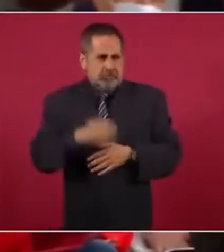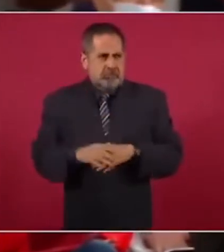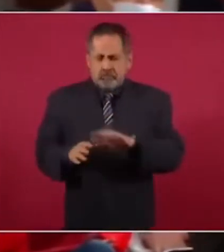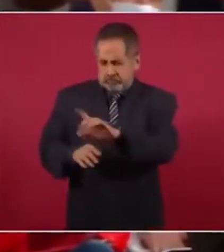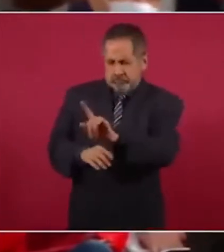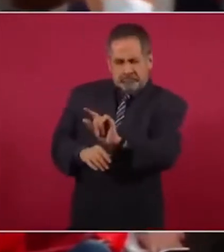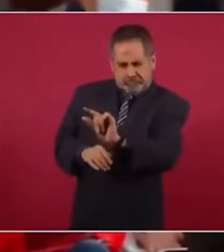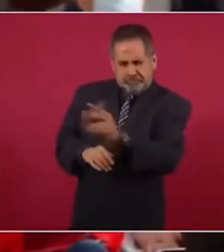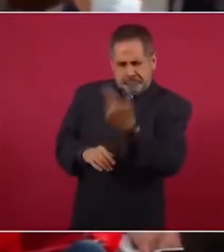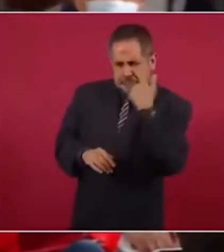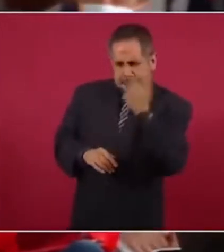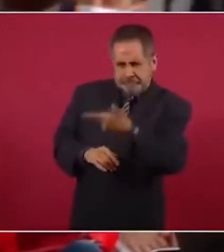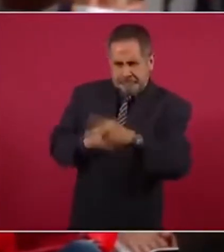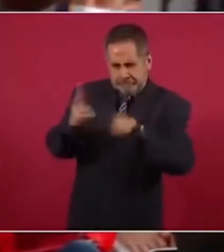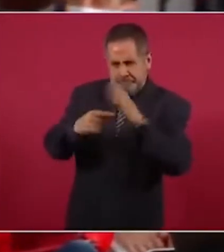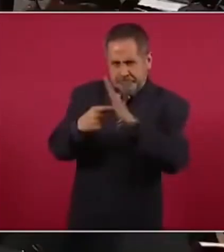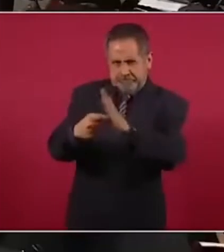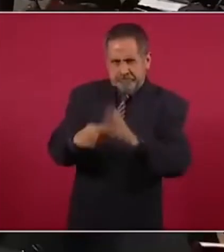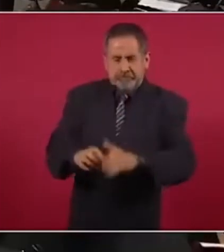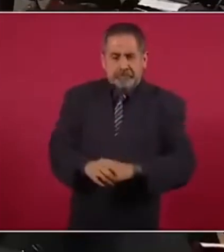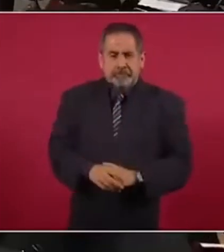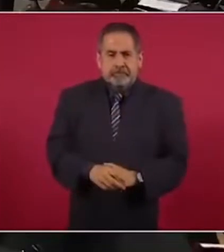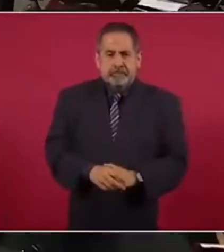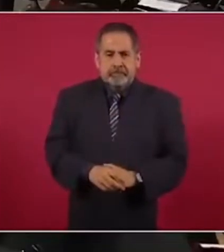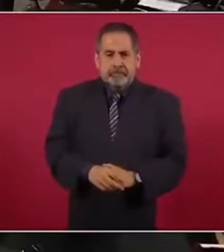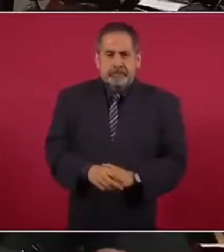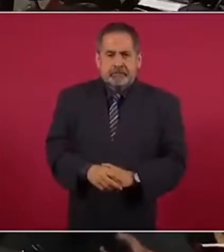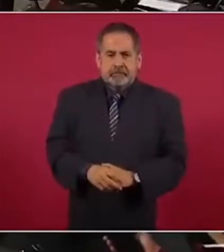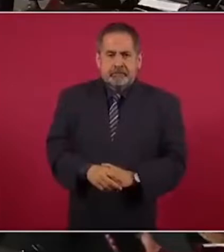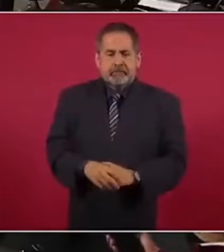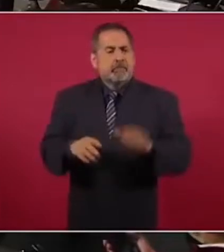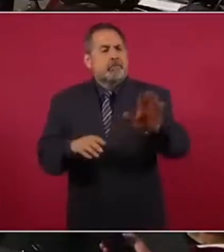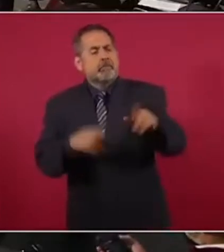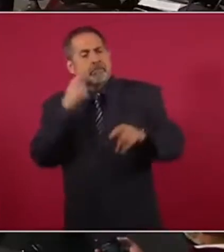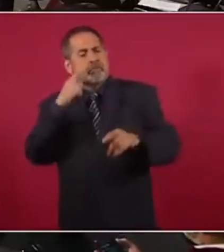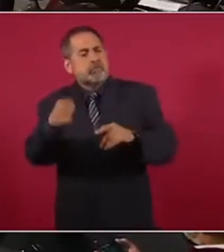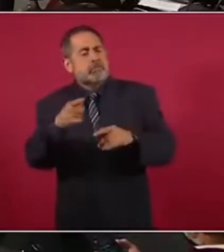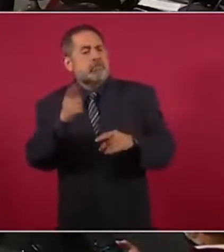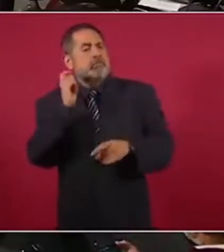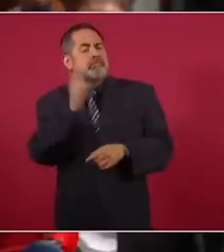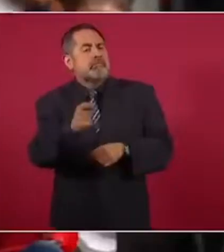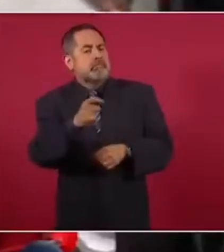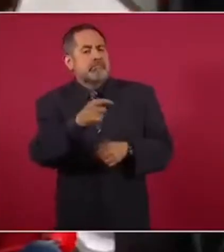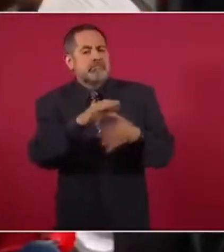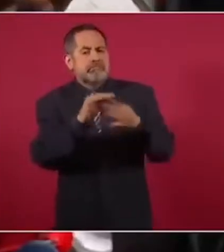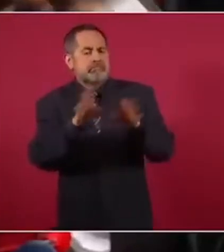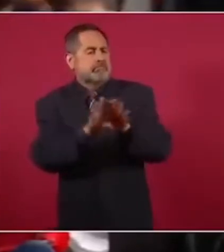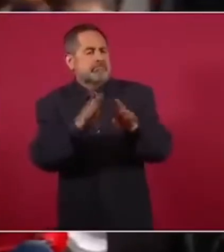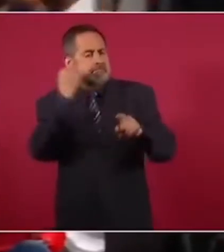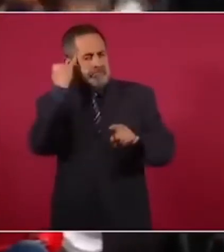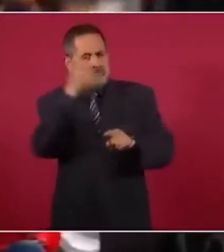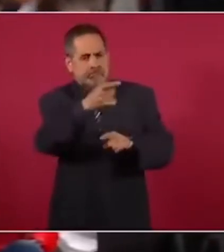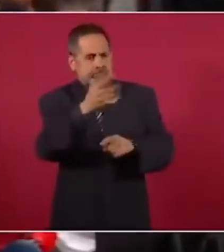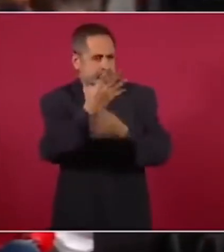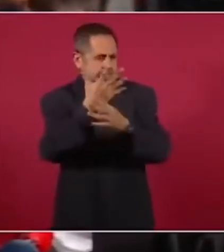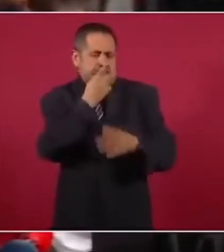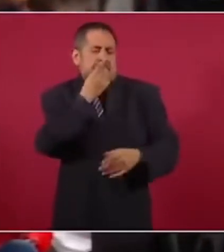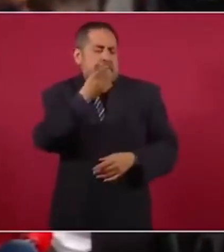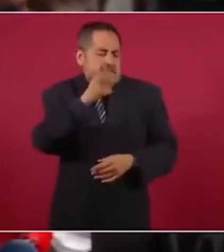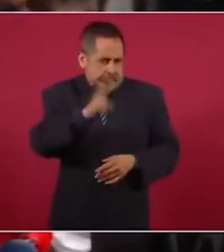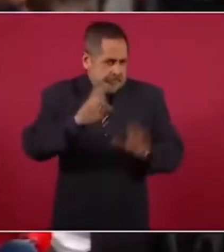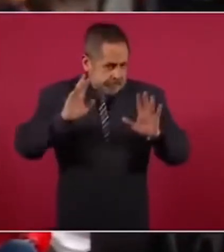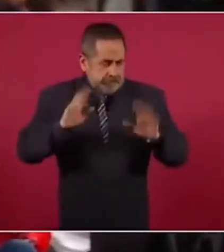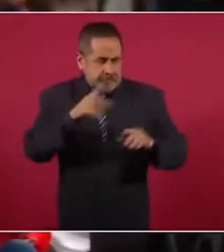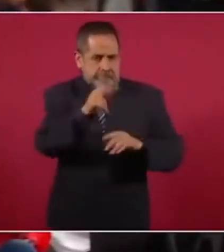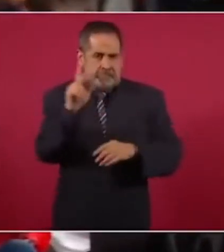viendo estos otros. ¿Por qué? La proyección lo que indica es que vamos a suponer que lo que usted dice es correcto